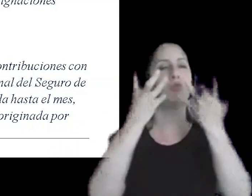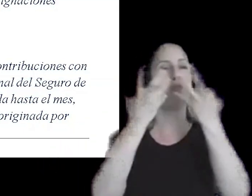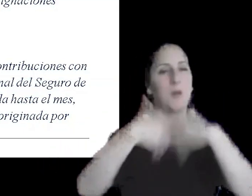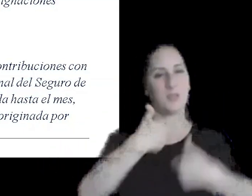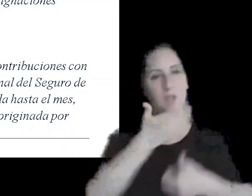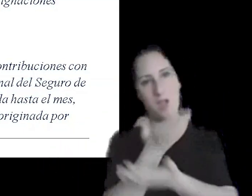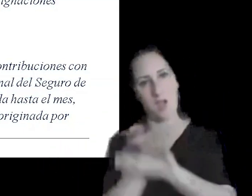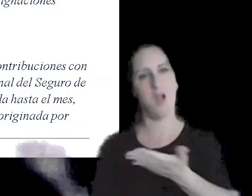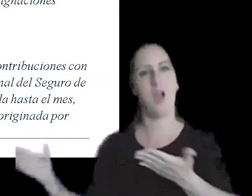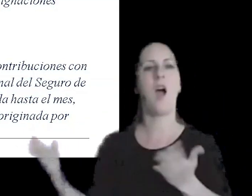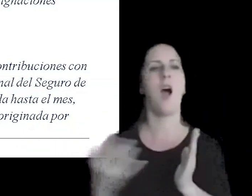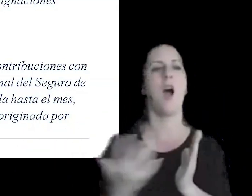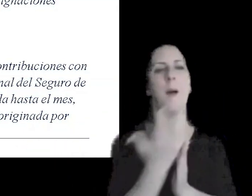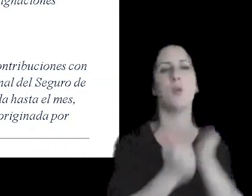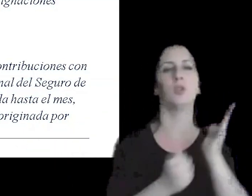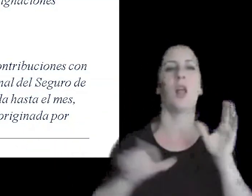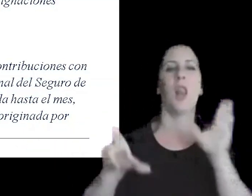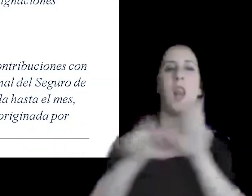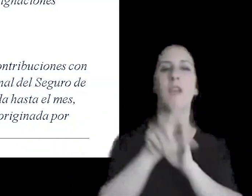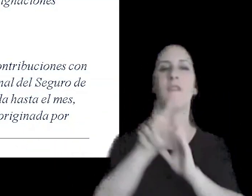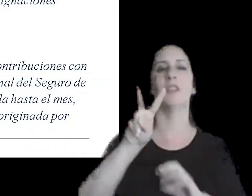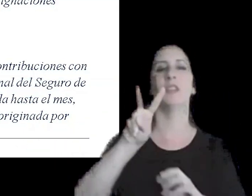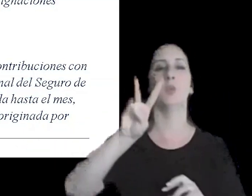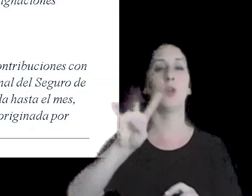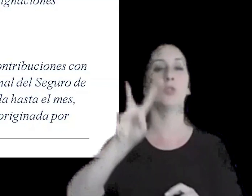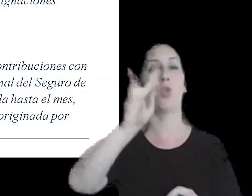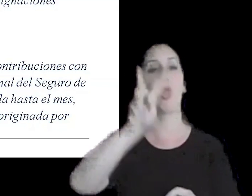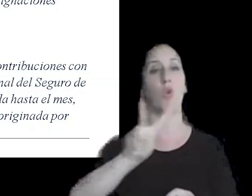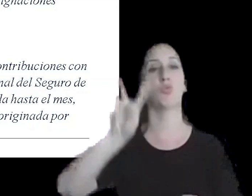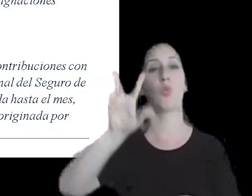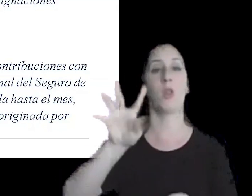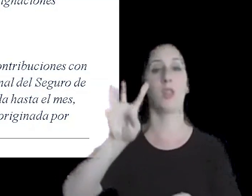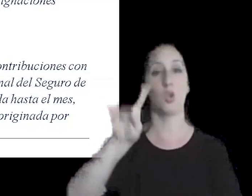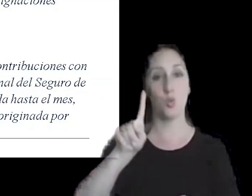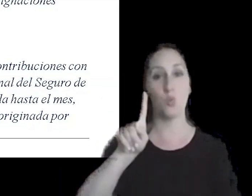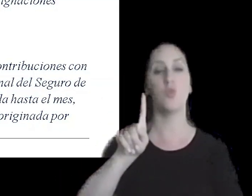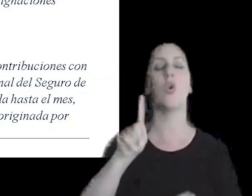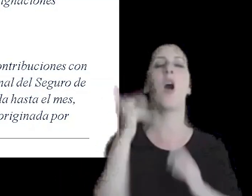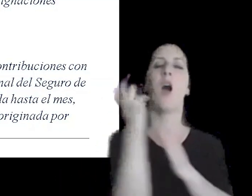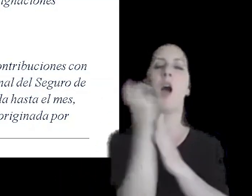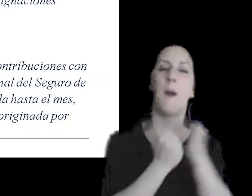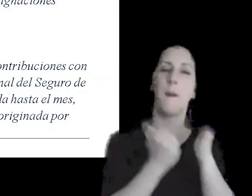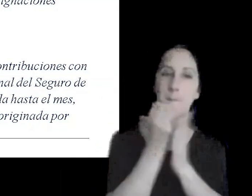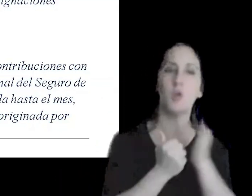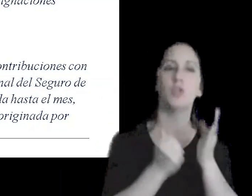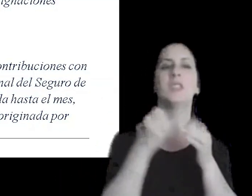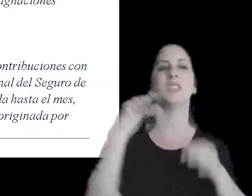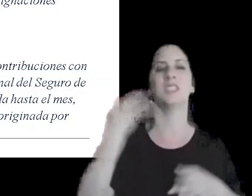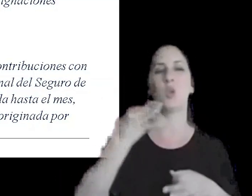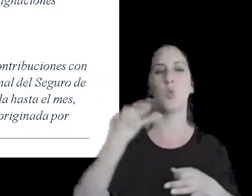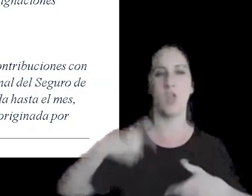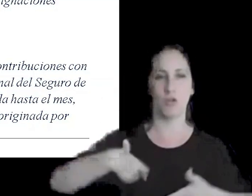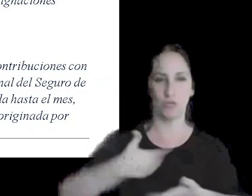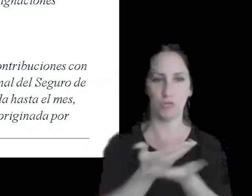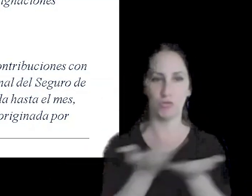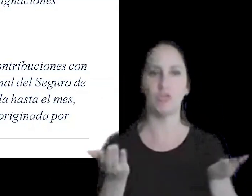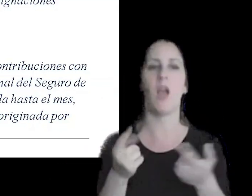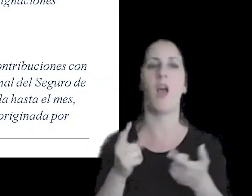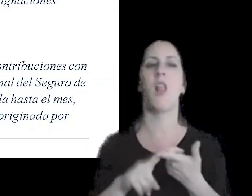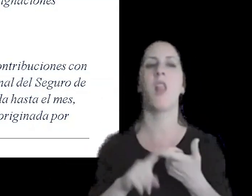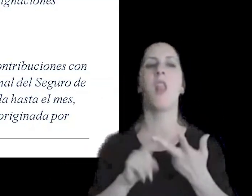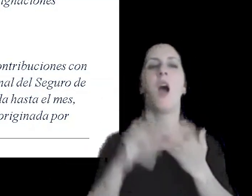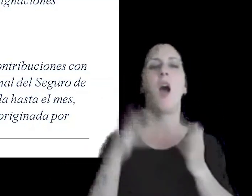aportes a la ley 24 241 los aportes y contribuciones a seguridad social aportes y